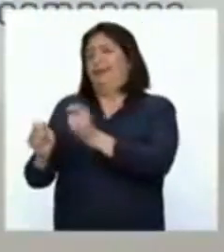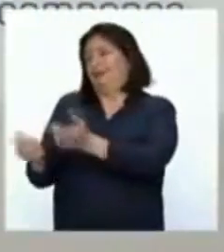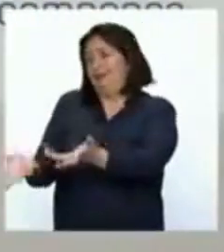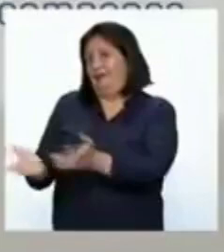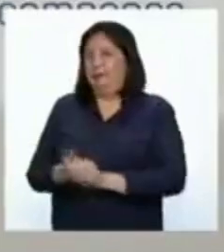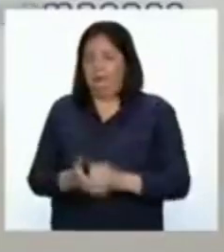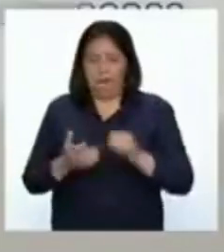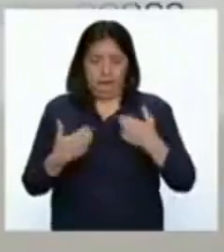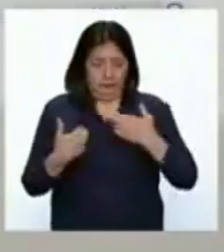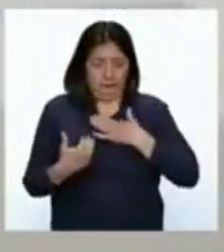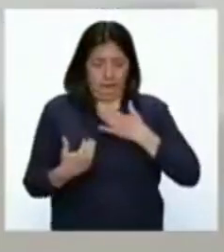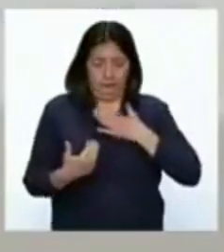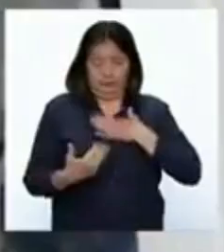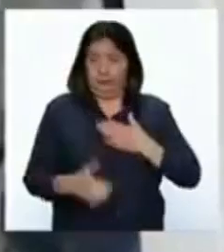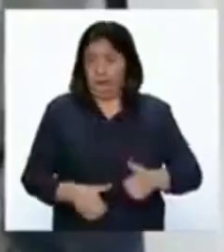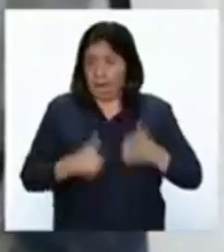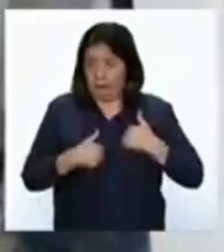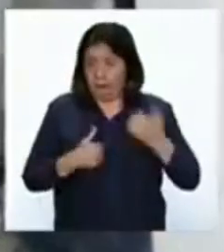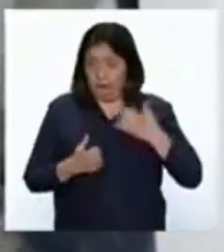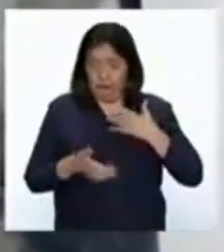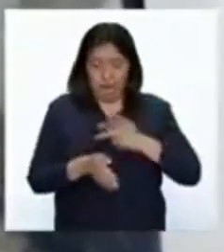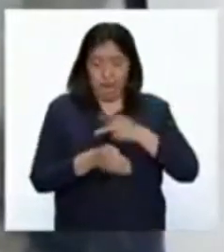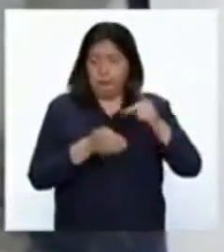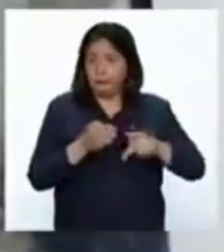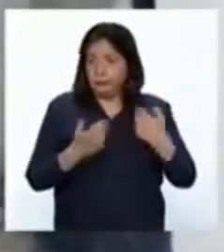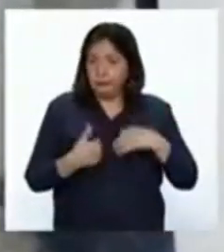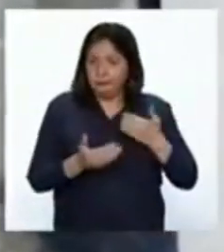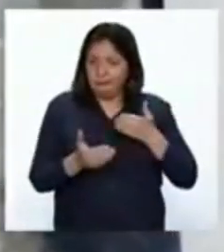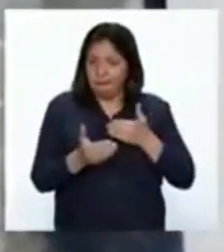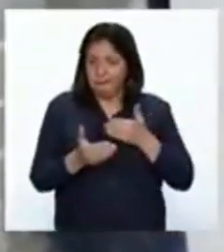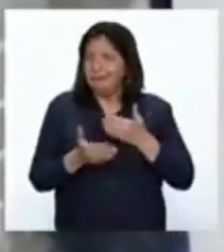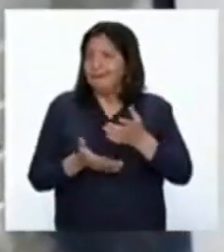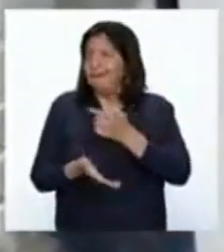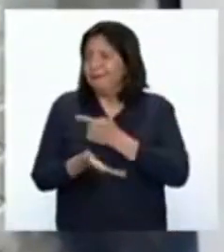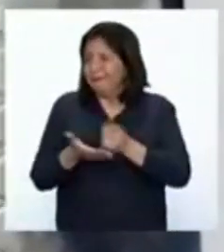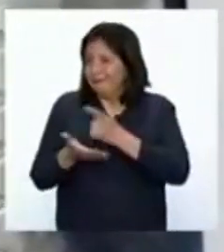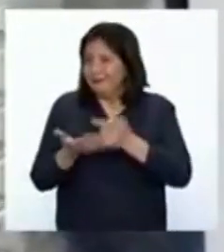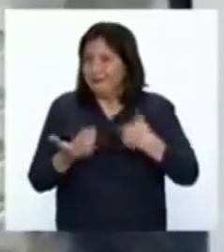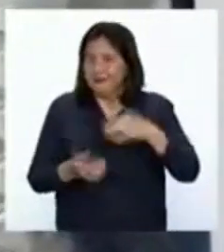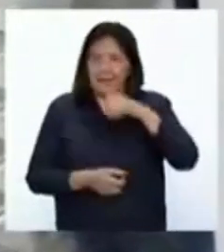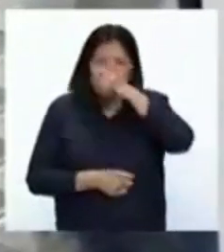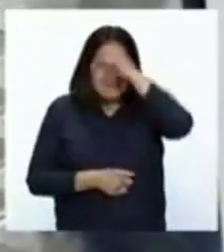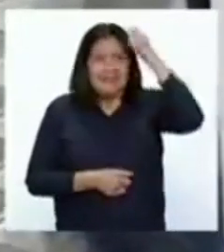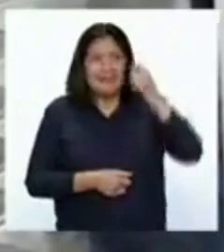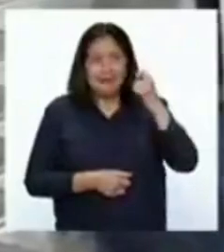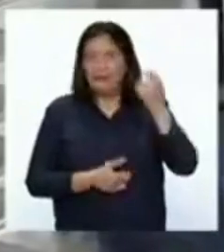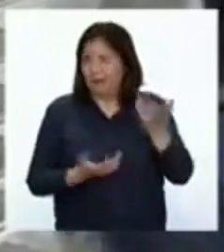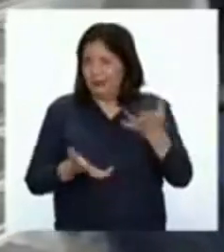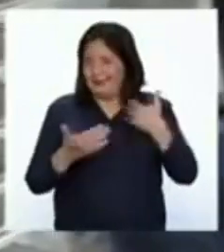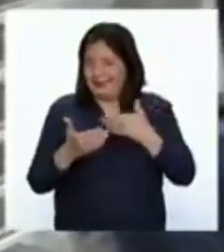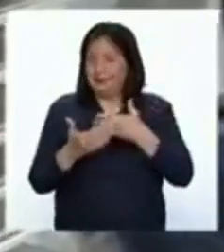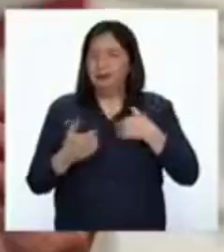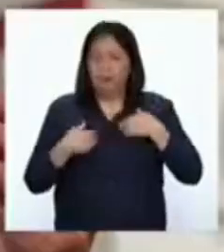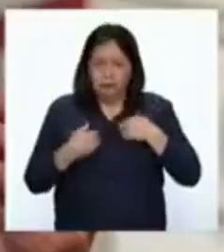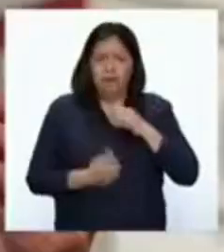Es así que en mi vida, en mi lado profesional, ya pocas semanas de ser titulado, doy mención que también